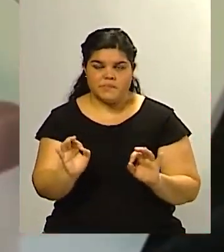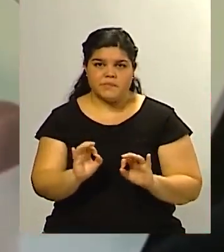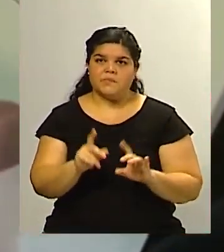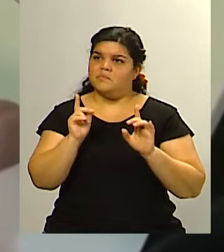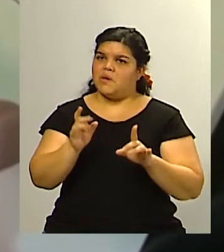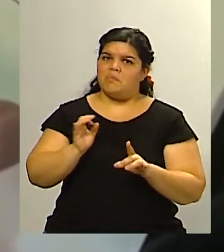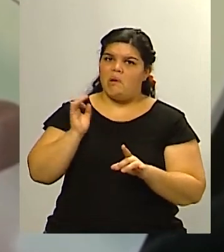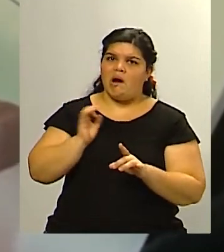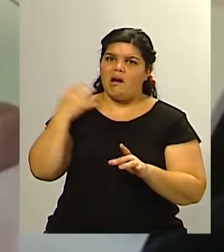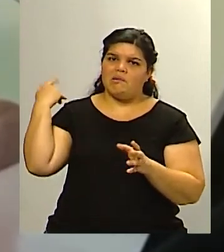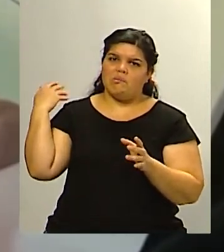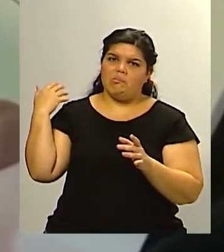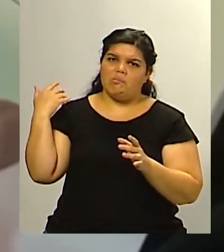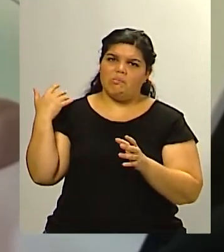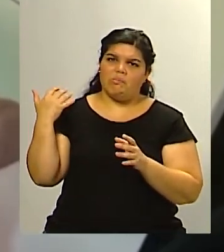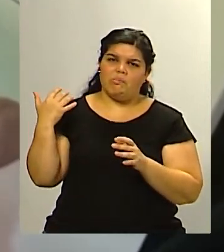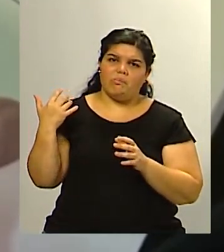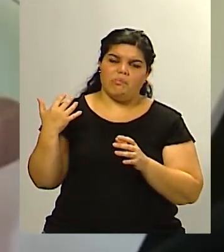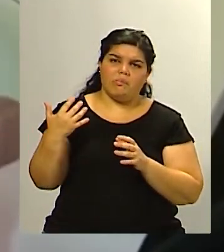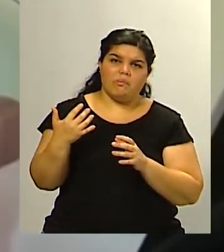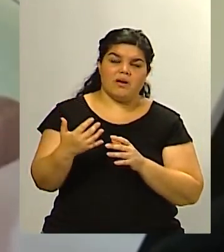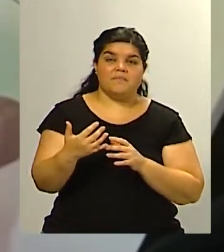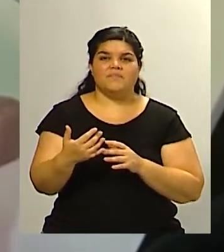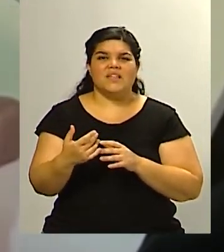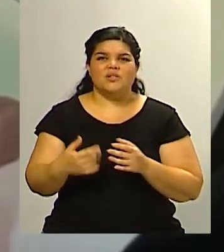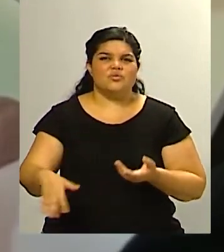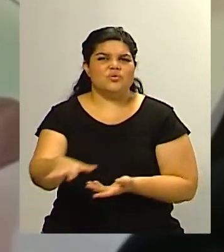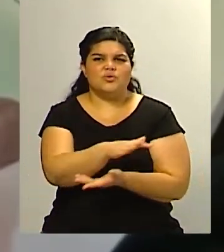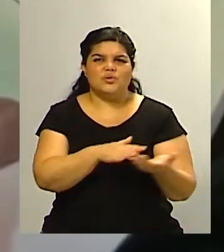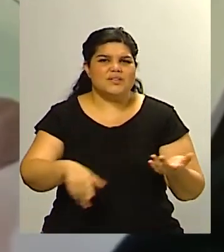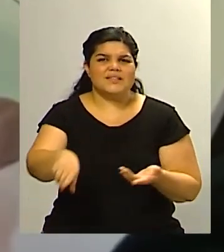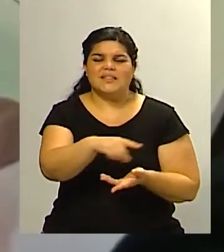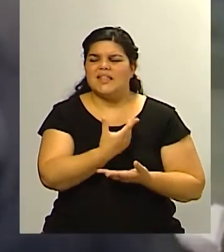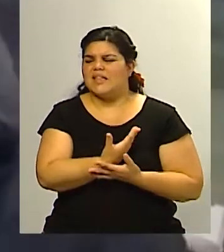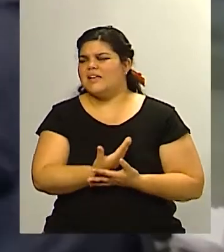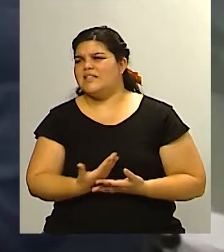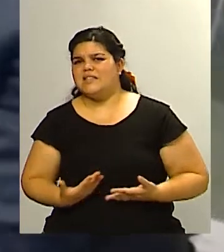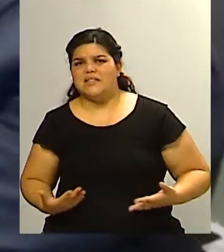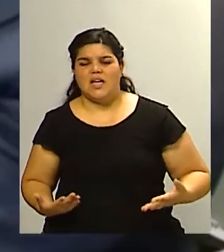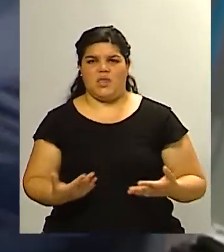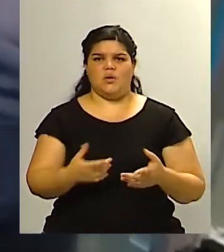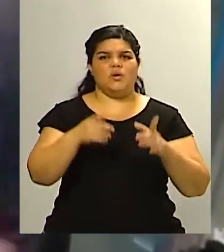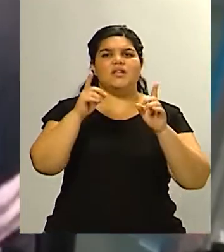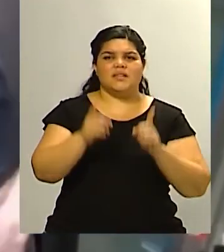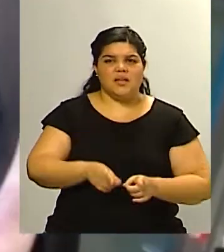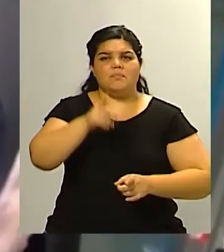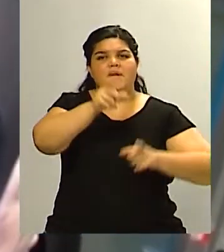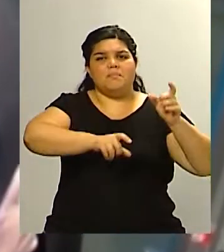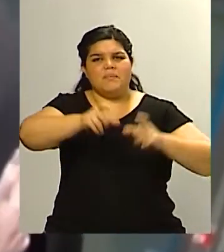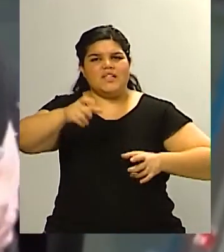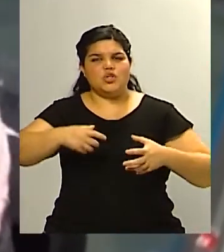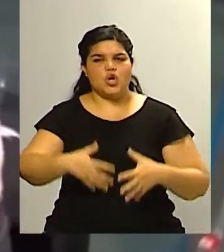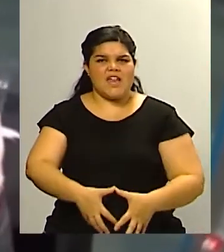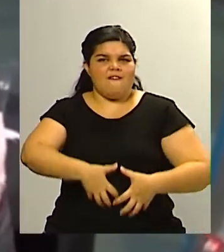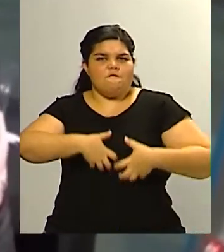muchísimos años y la verdad es que la sociedad ya está un poquito cansada hay un estado de bronca muy importante contra la